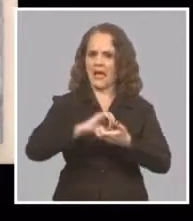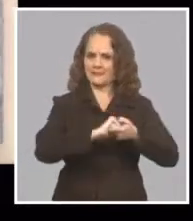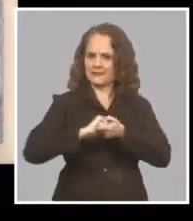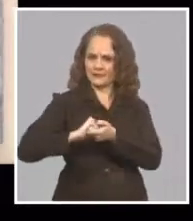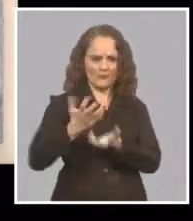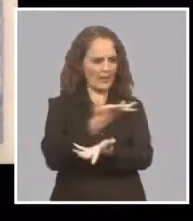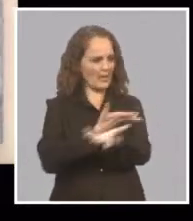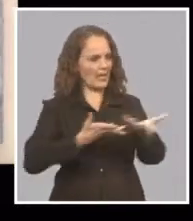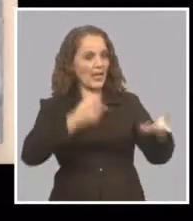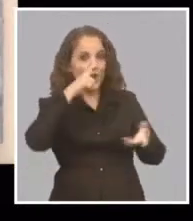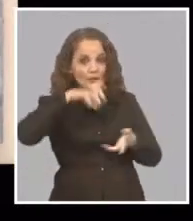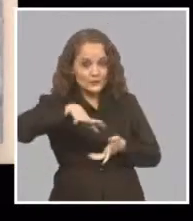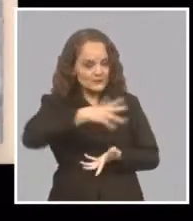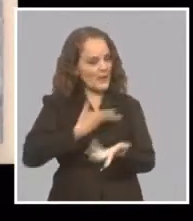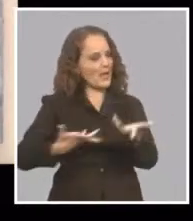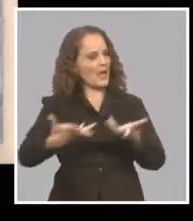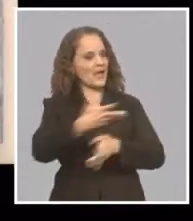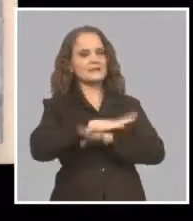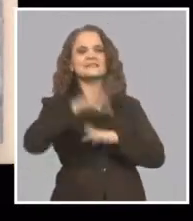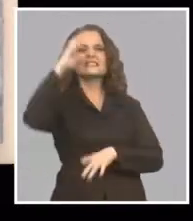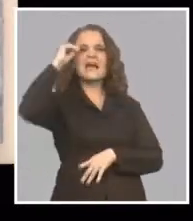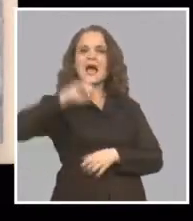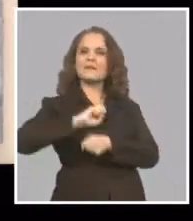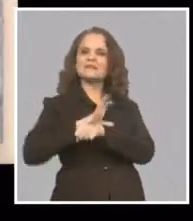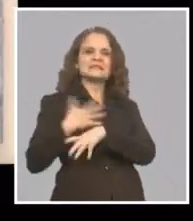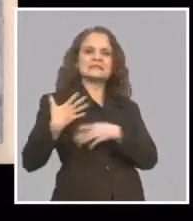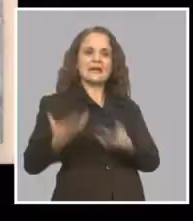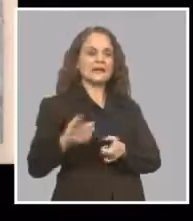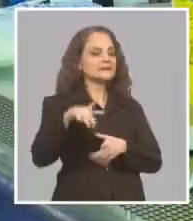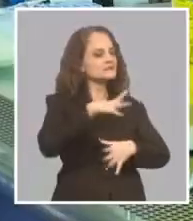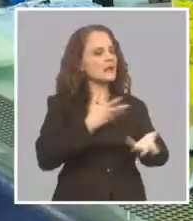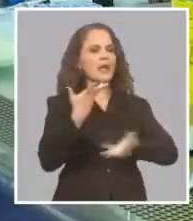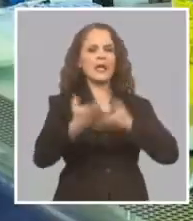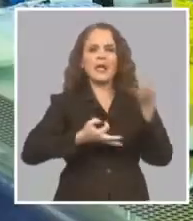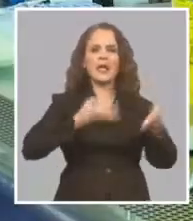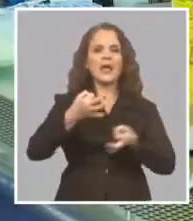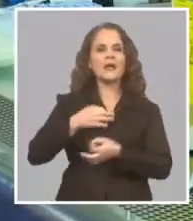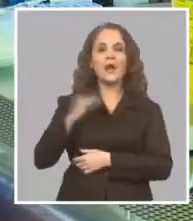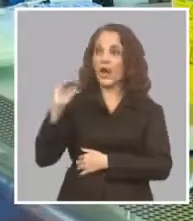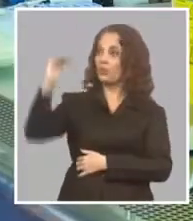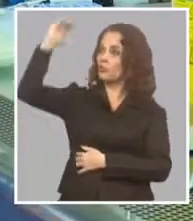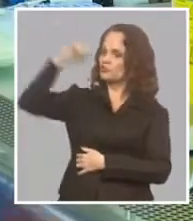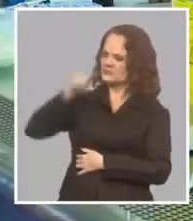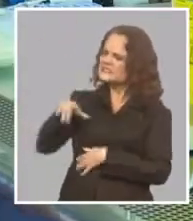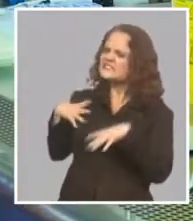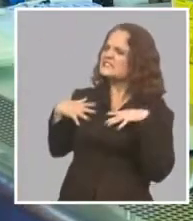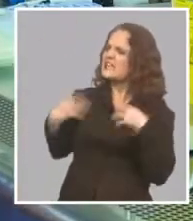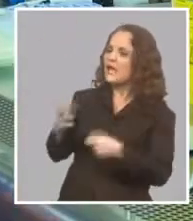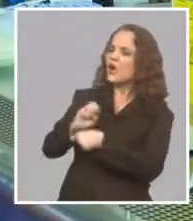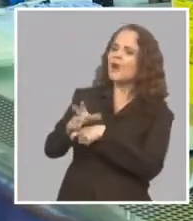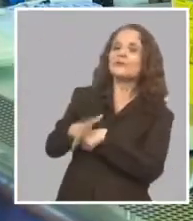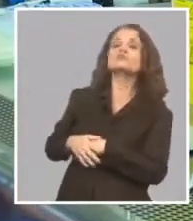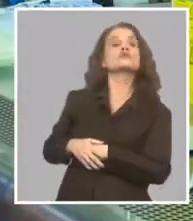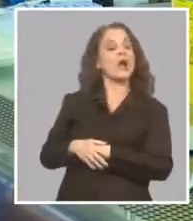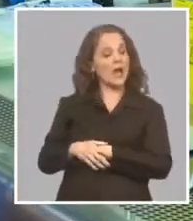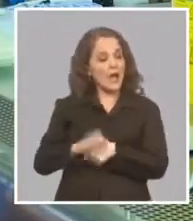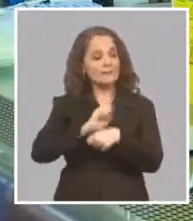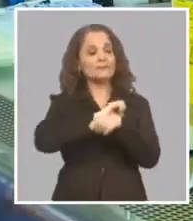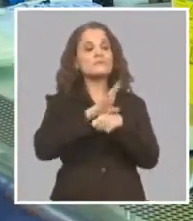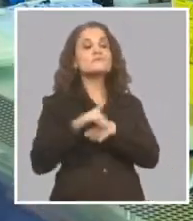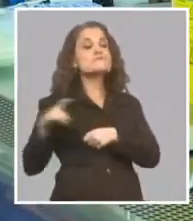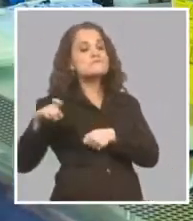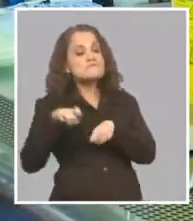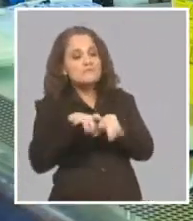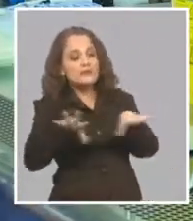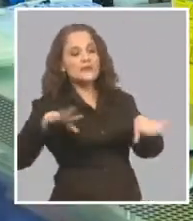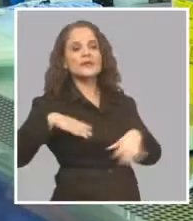Con alguna gente en la cuadra Y ya ella conoce el coronavirus Entonces personas mayores le dicen Bueno, ¿y qué es el coronavirus? Y ella le dice Bueno, el coronavirus es un virus respiratorio